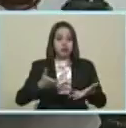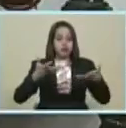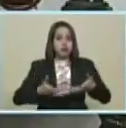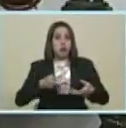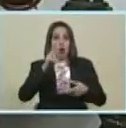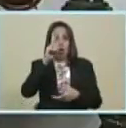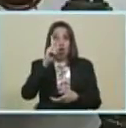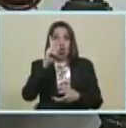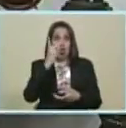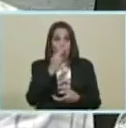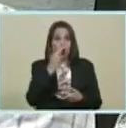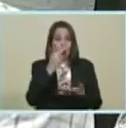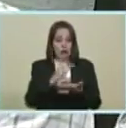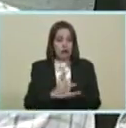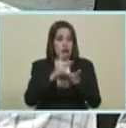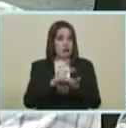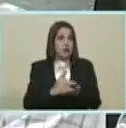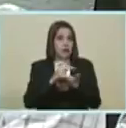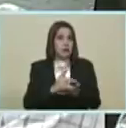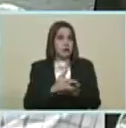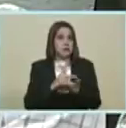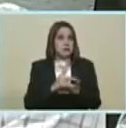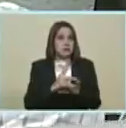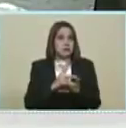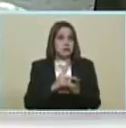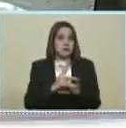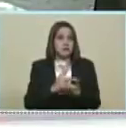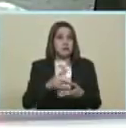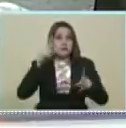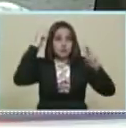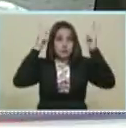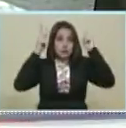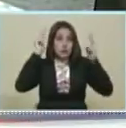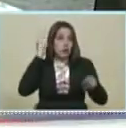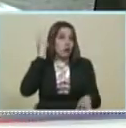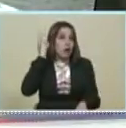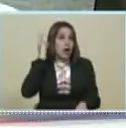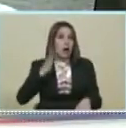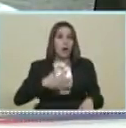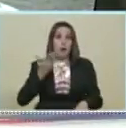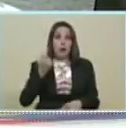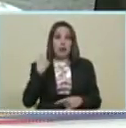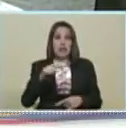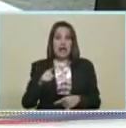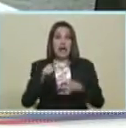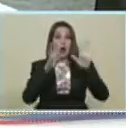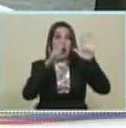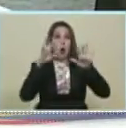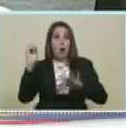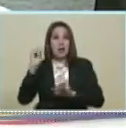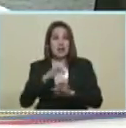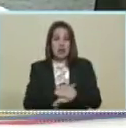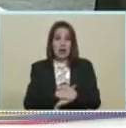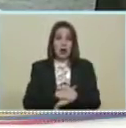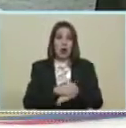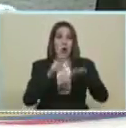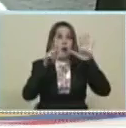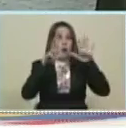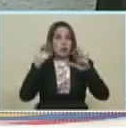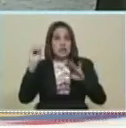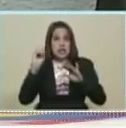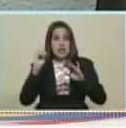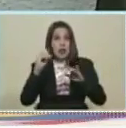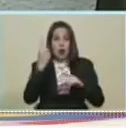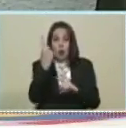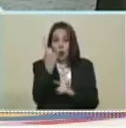¿Qué significa? Que una coneja Puede tener Hasta 90 conejos Y se crean Al final Unos 80 conejos Una sola